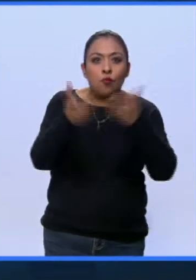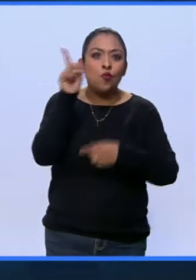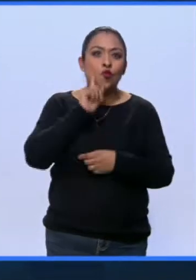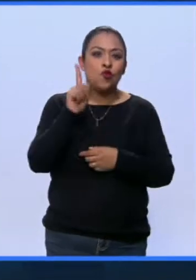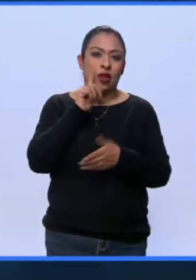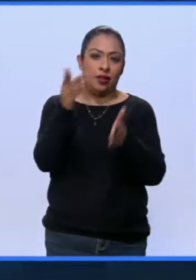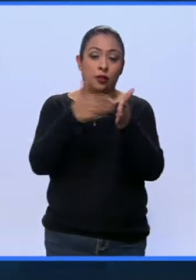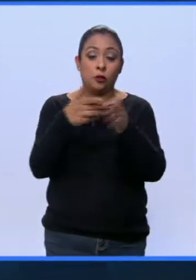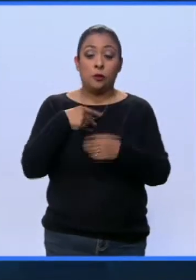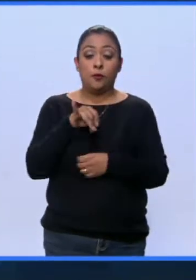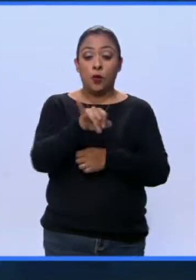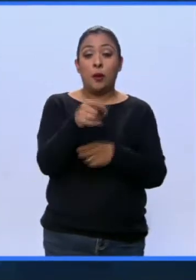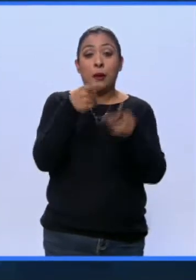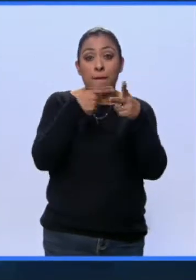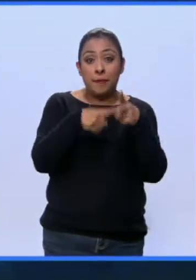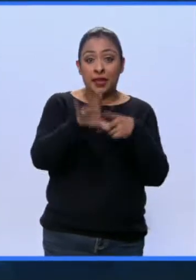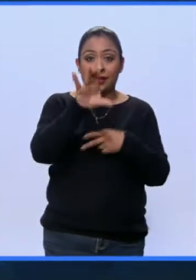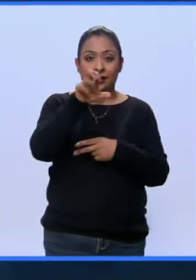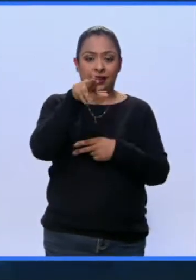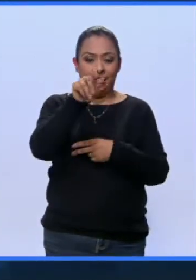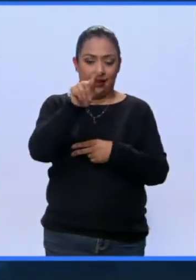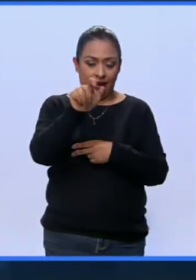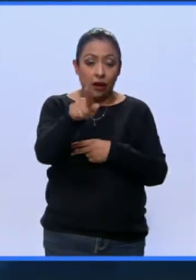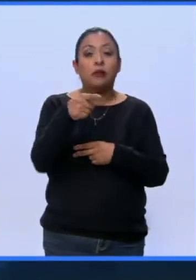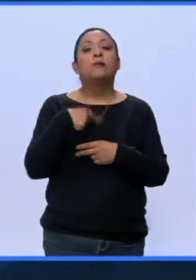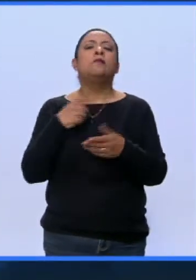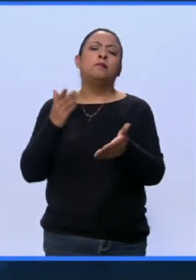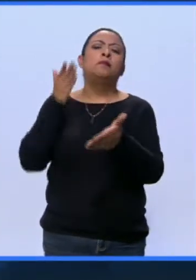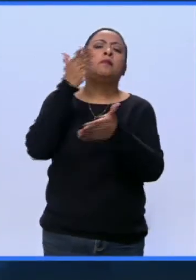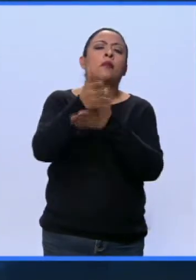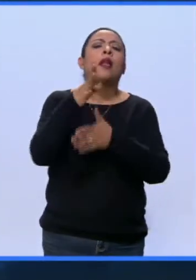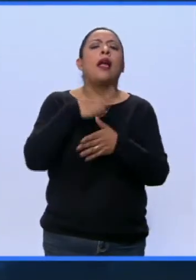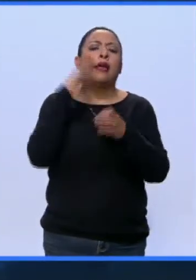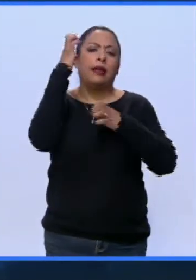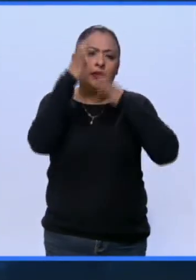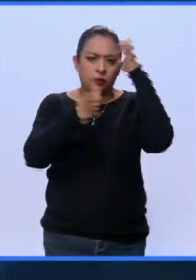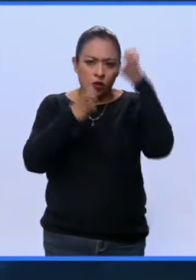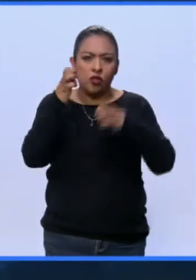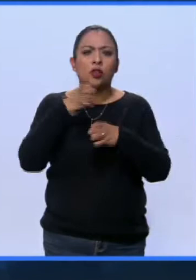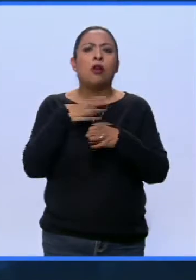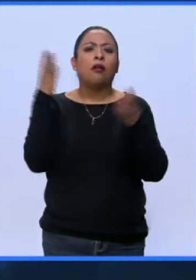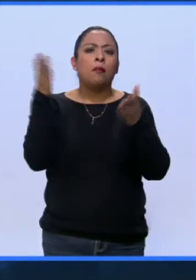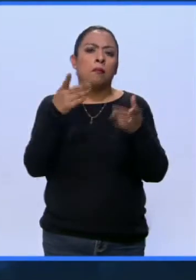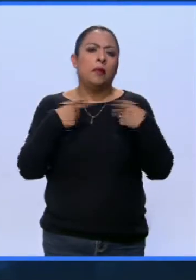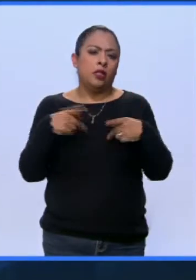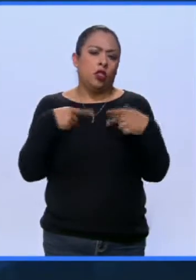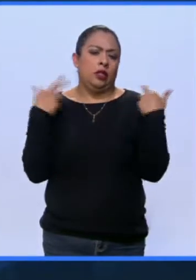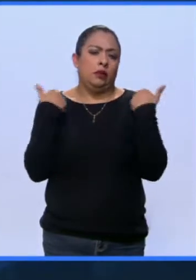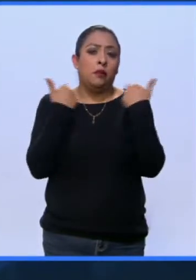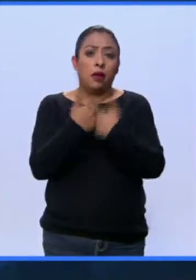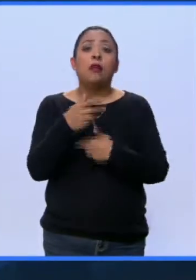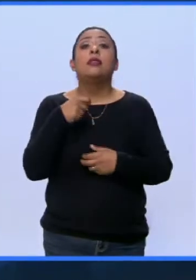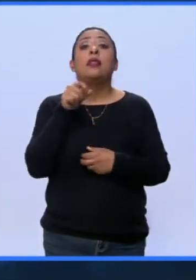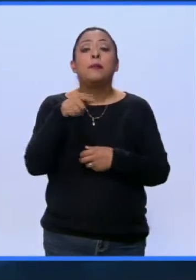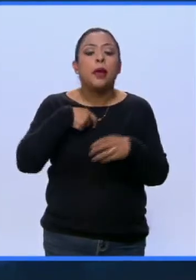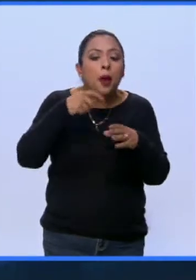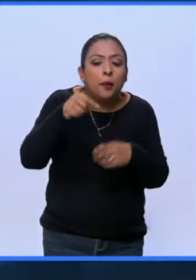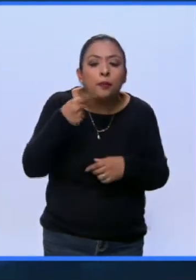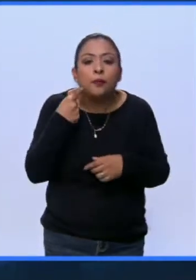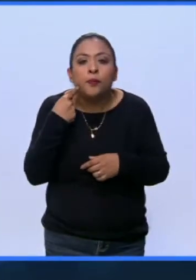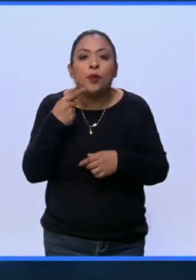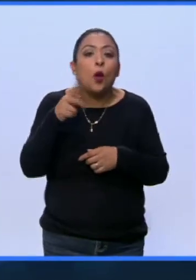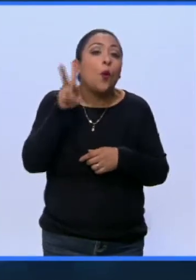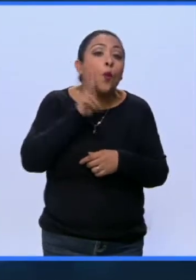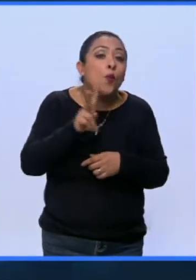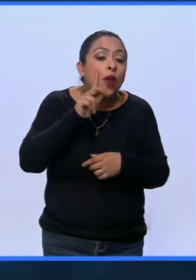El jueves arranca en el Cenarte, hay que darse una vuelta. Hay que darse una ¿Va a haber exposición? ¿Va haber este encuentro académico? ¿Va a haber degustación? Va a haber degustación. Eso es muy importante. Va a haber